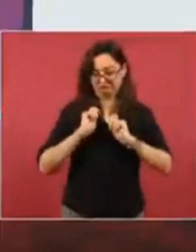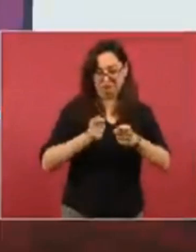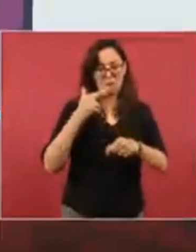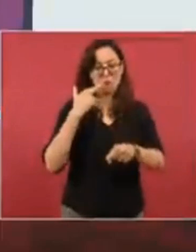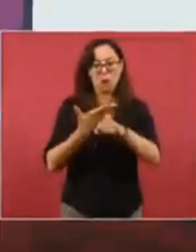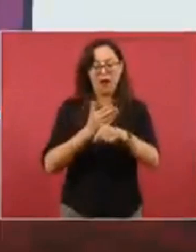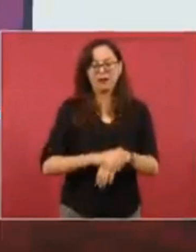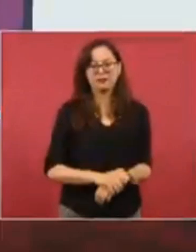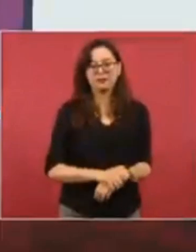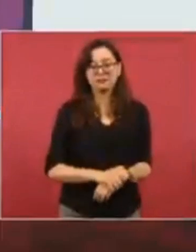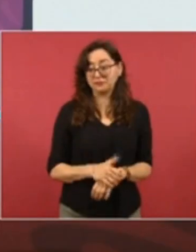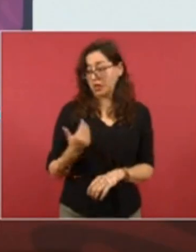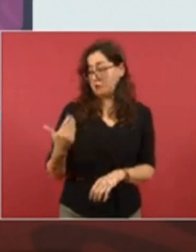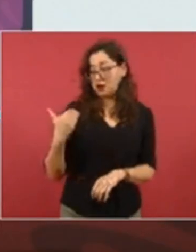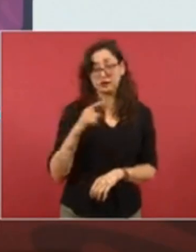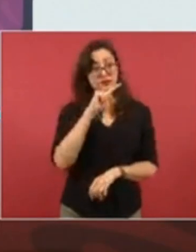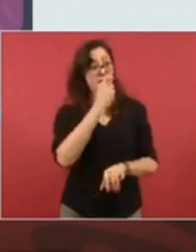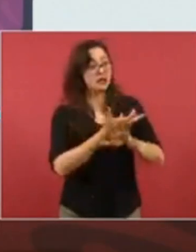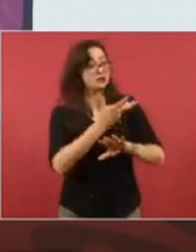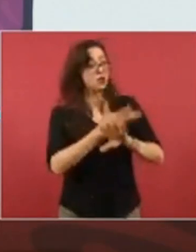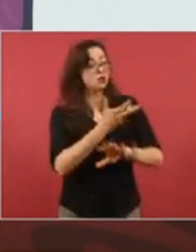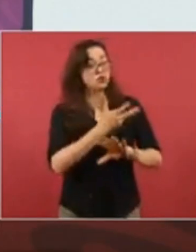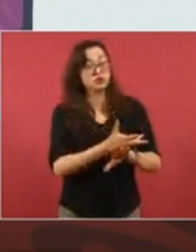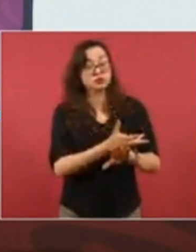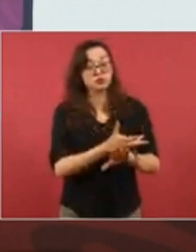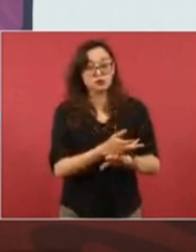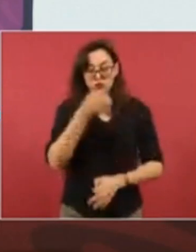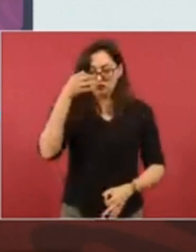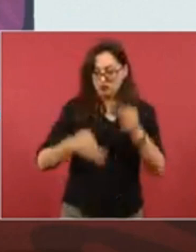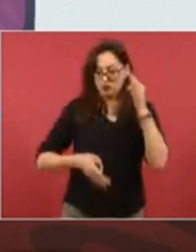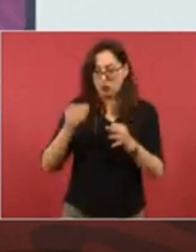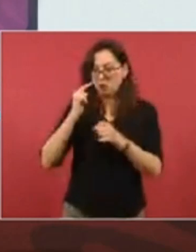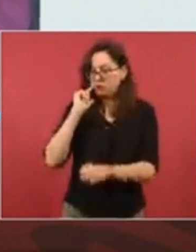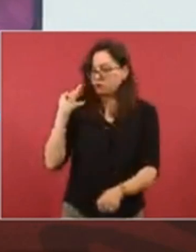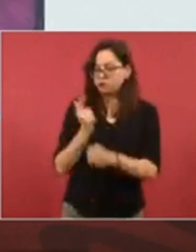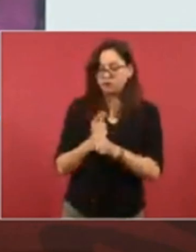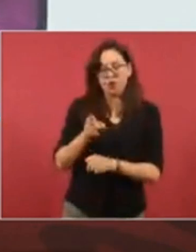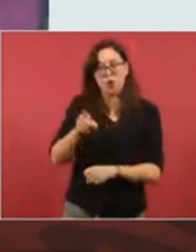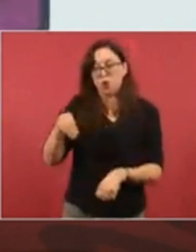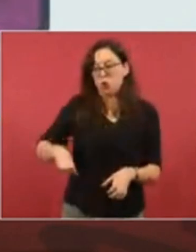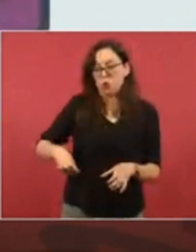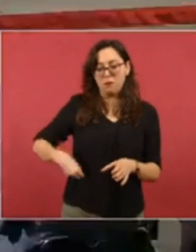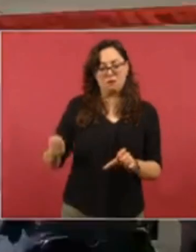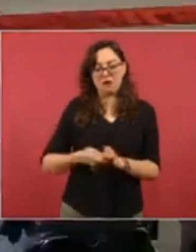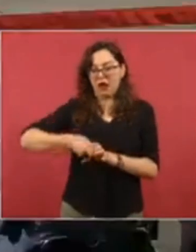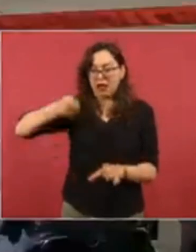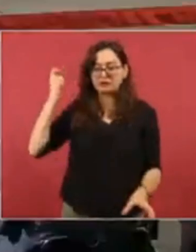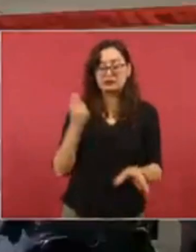y tiene que estar mínimo 20 años en la cárcel hasta pena perpetua.